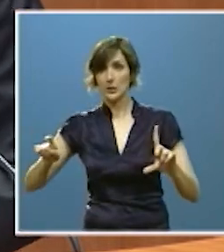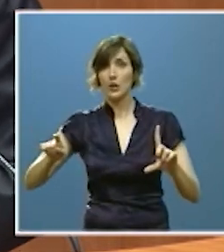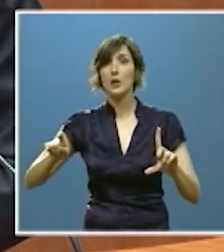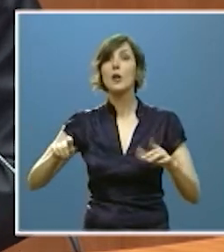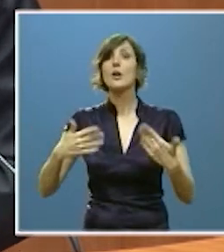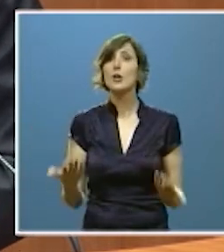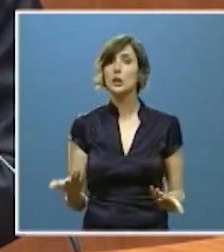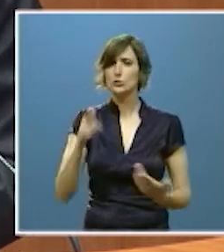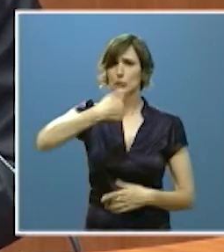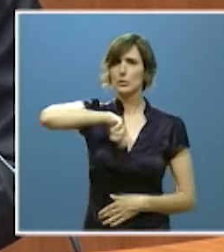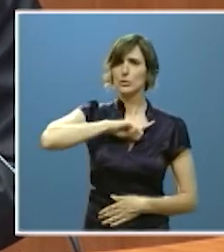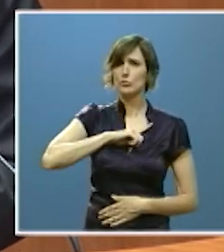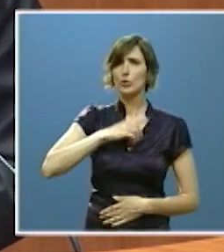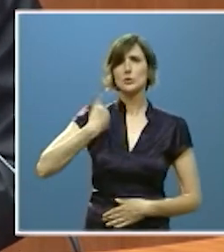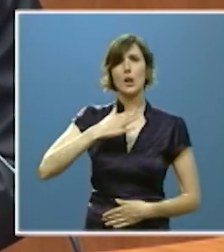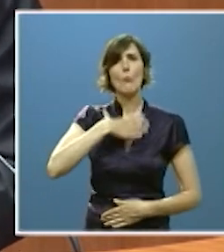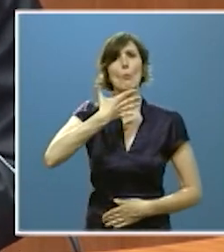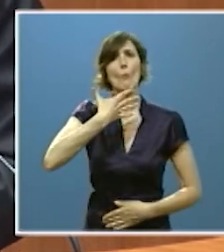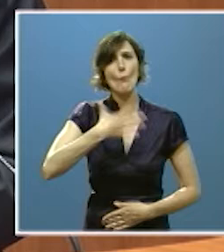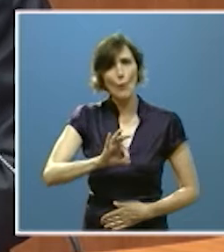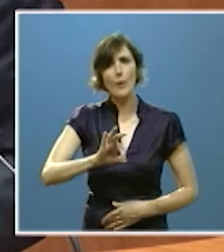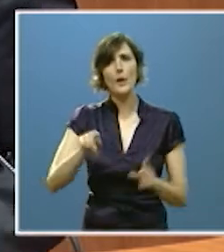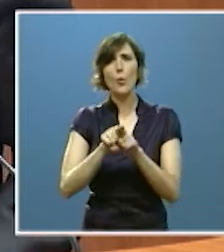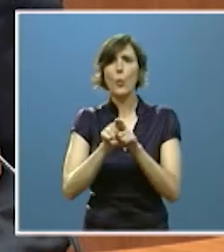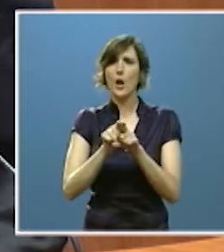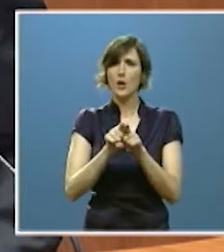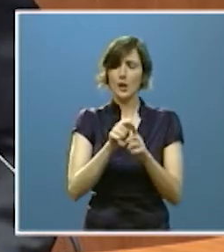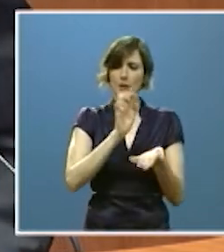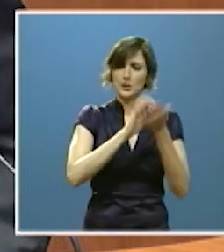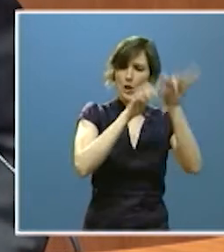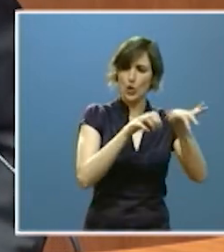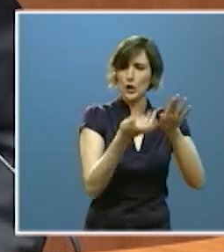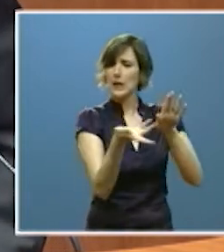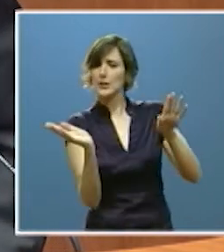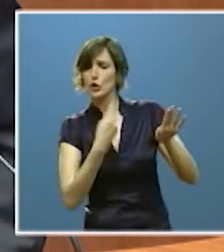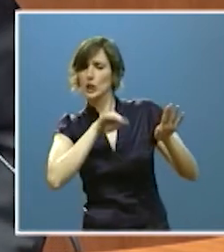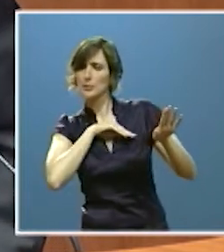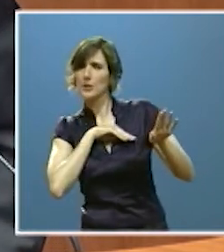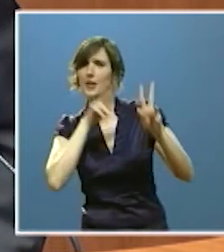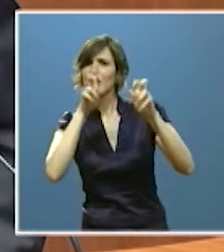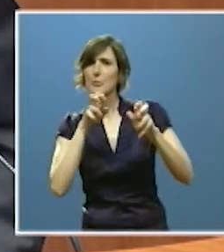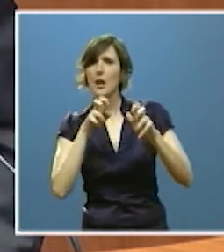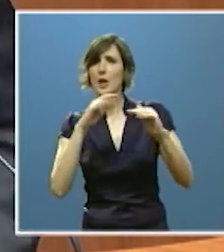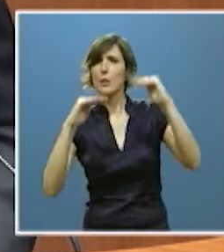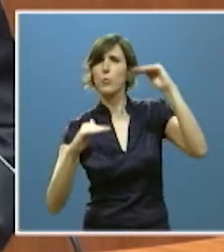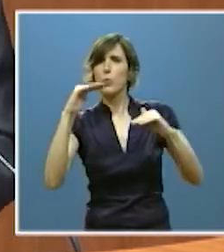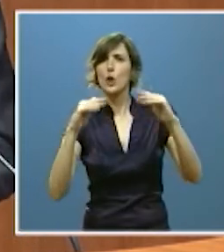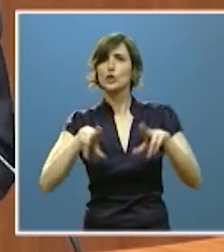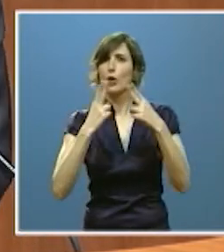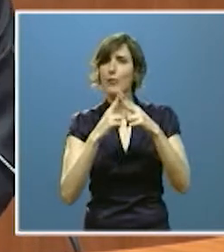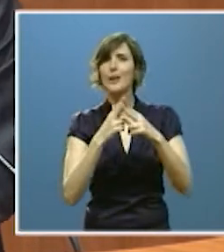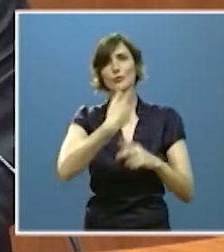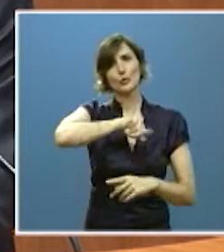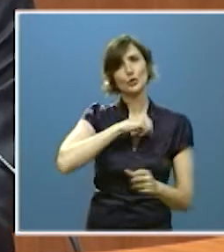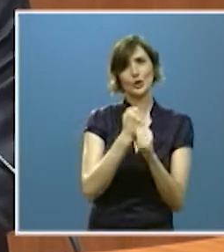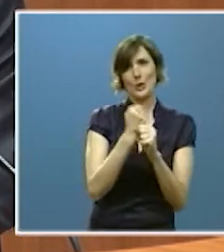estamos siendo capaces de actuar mejor que en otros territorios sobre las desigualdades sociales algo similar sucede